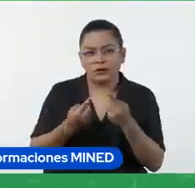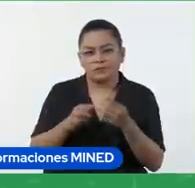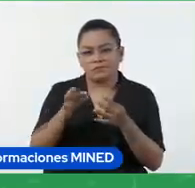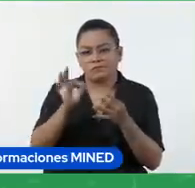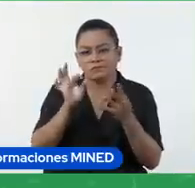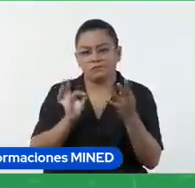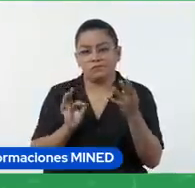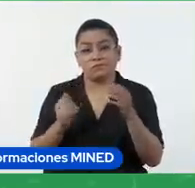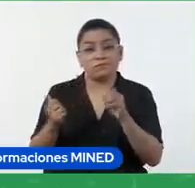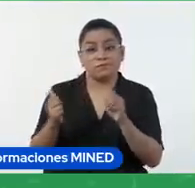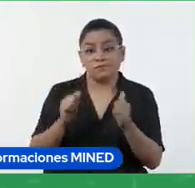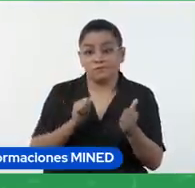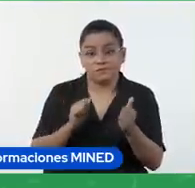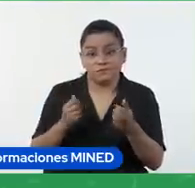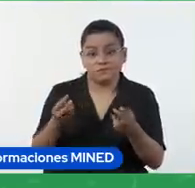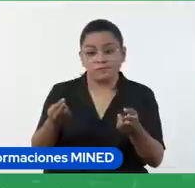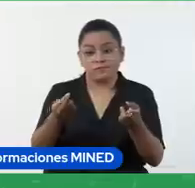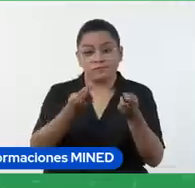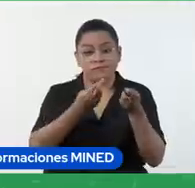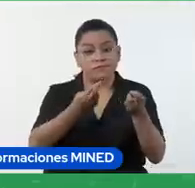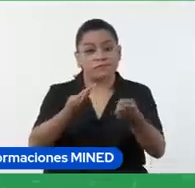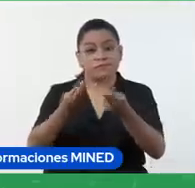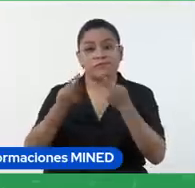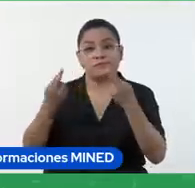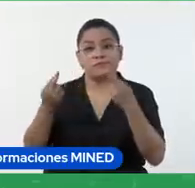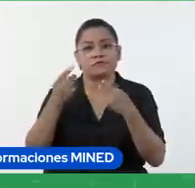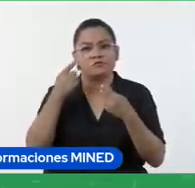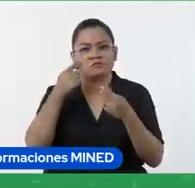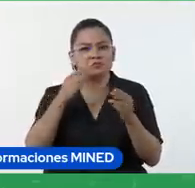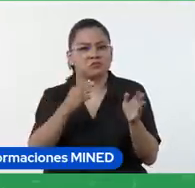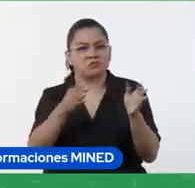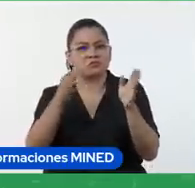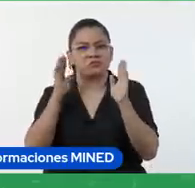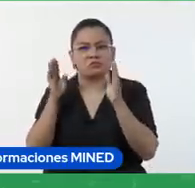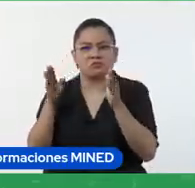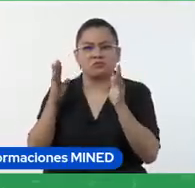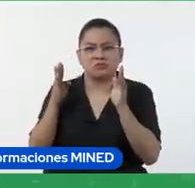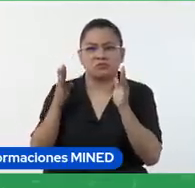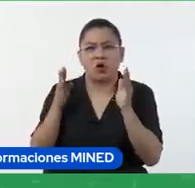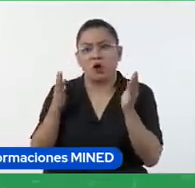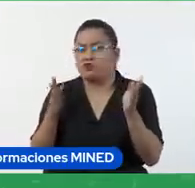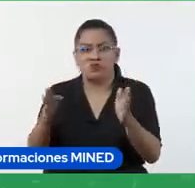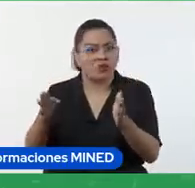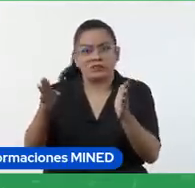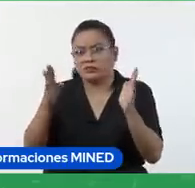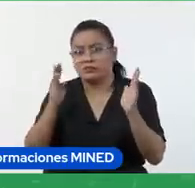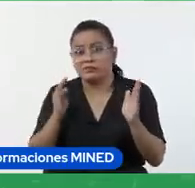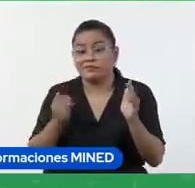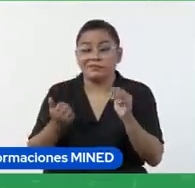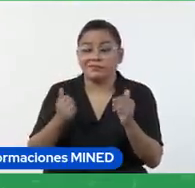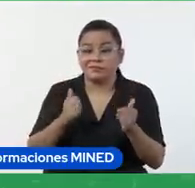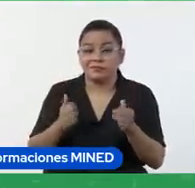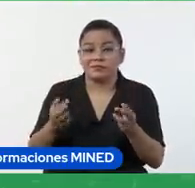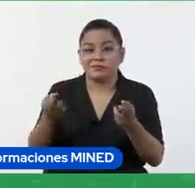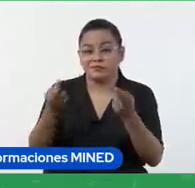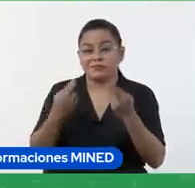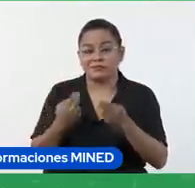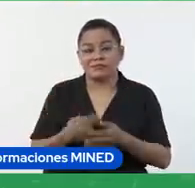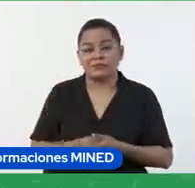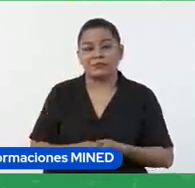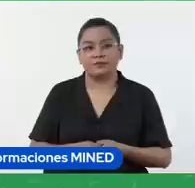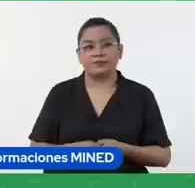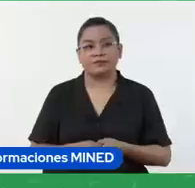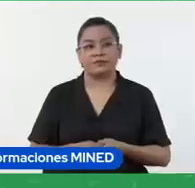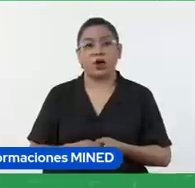de las respuestas que van dando puedo ver el nivel de atención que están poniendo el nivel de comprensión también.